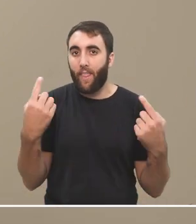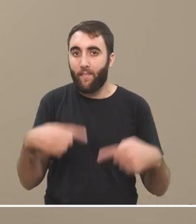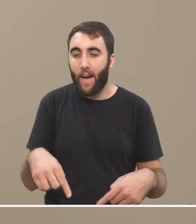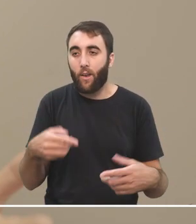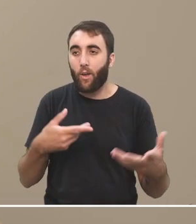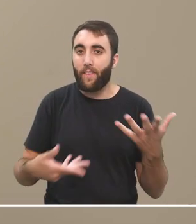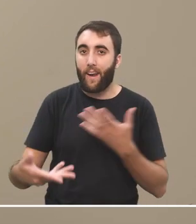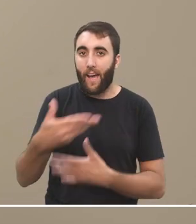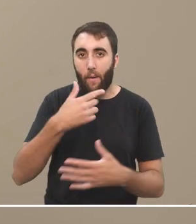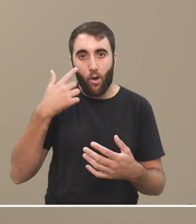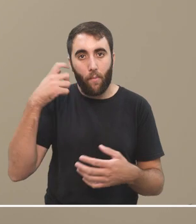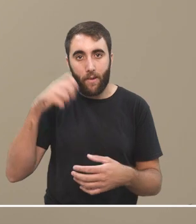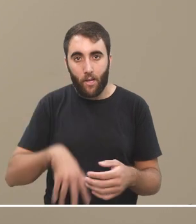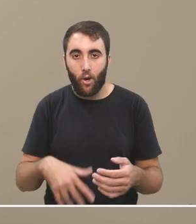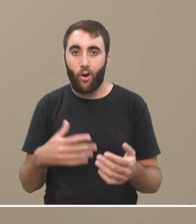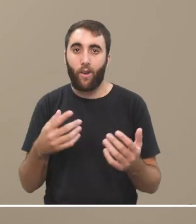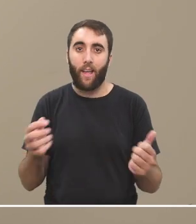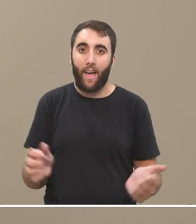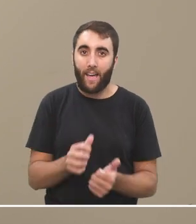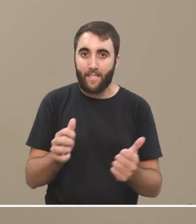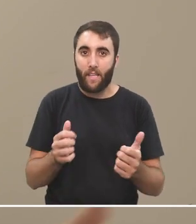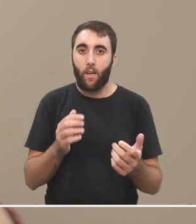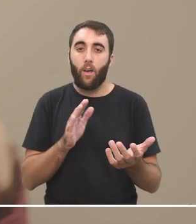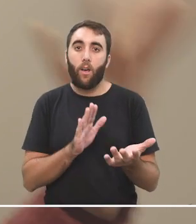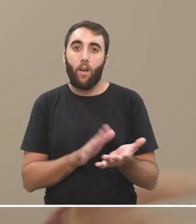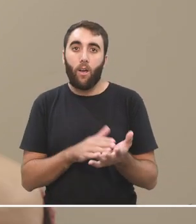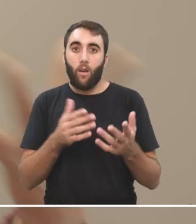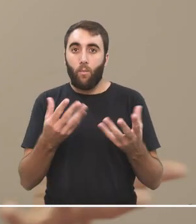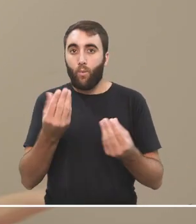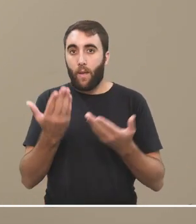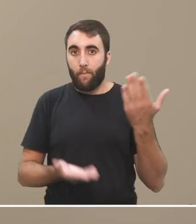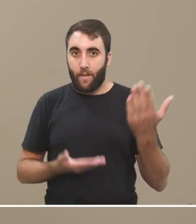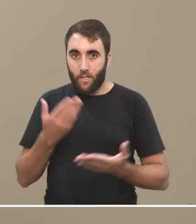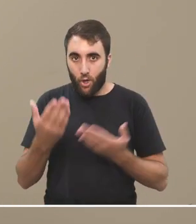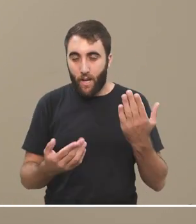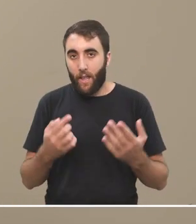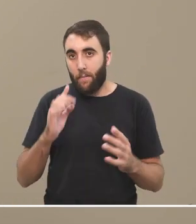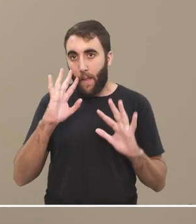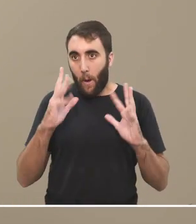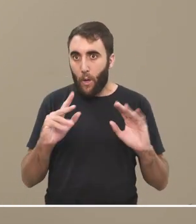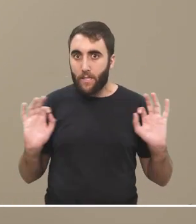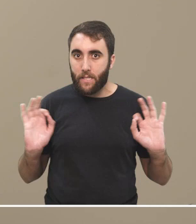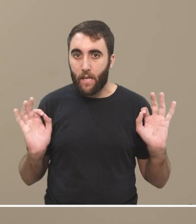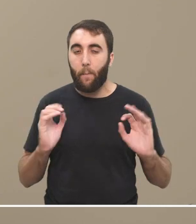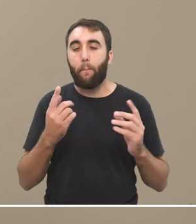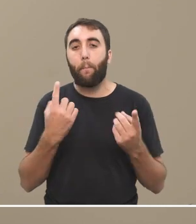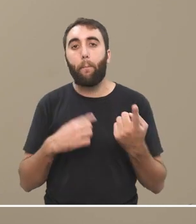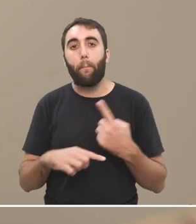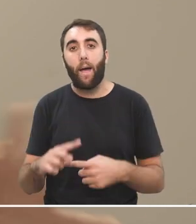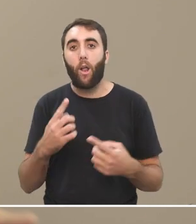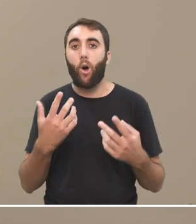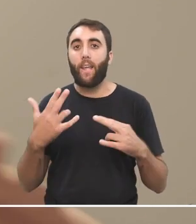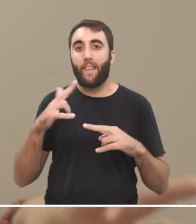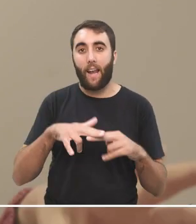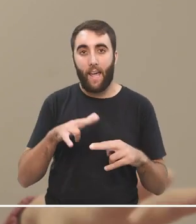intercambios, en fin, que suceden con mucha gente desconocida, demás, pero buena parte de internet,